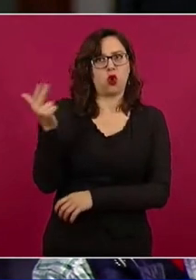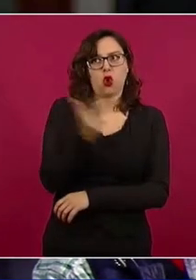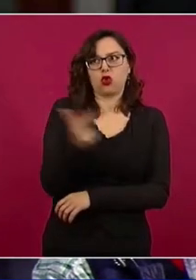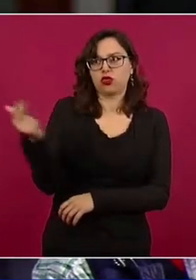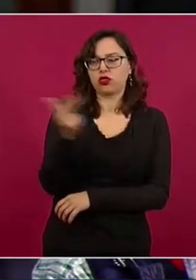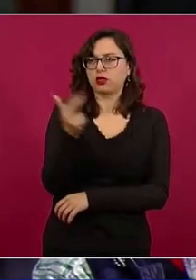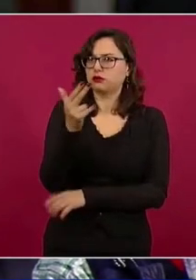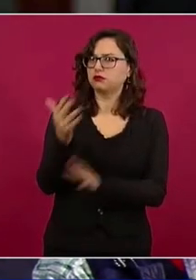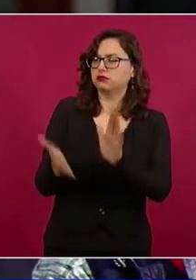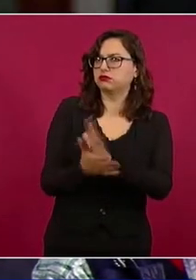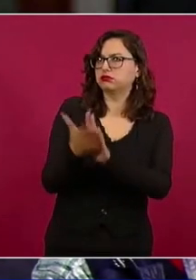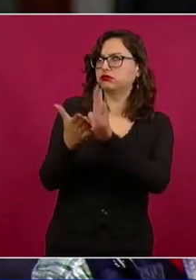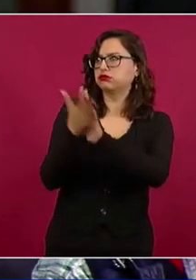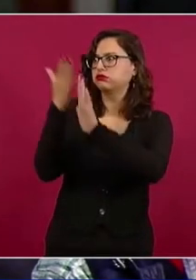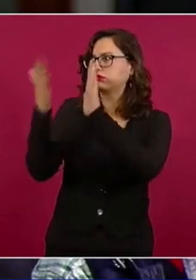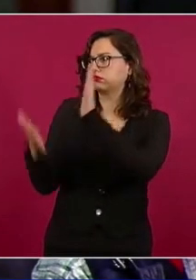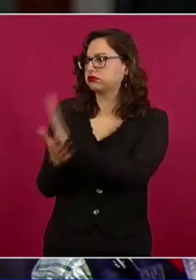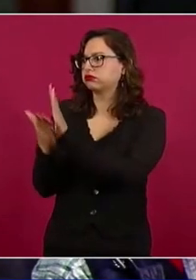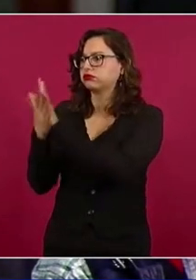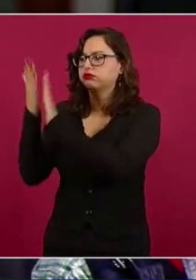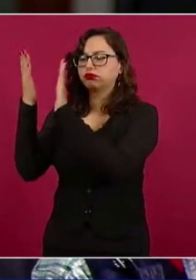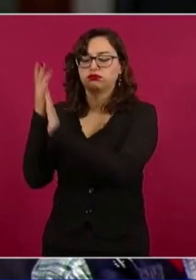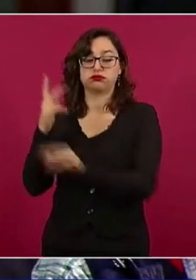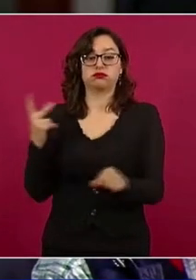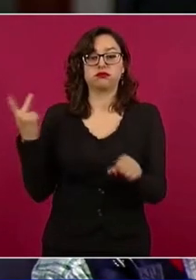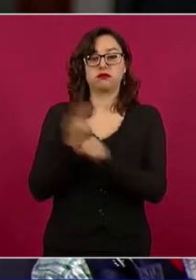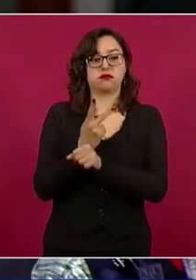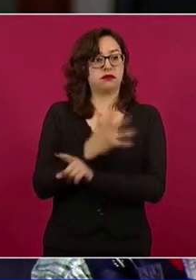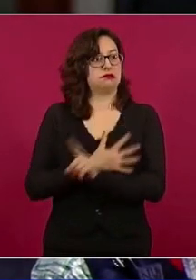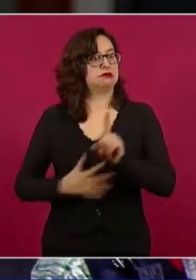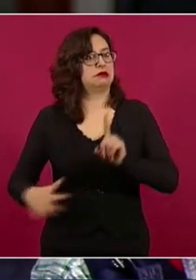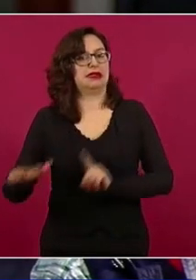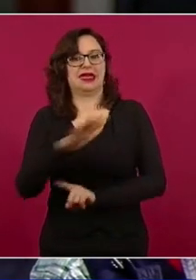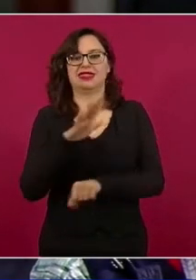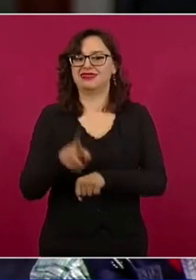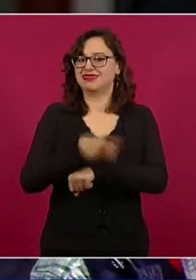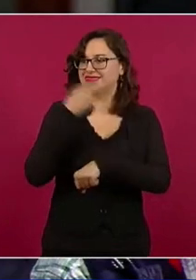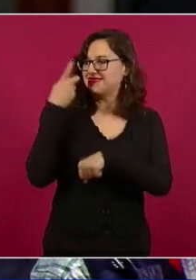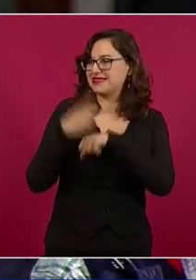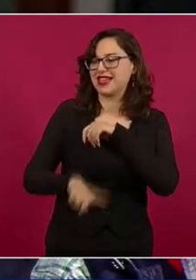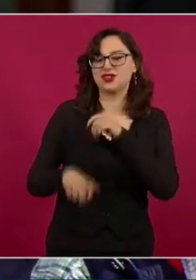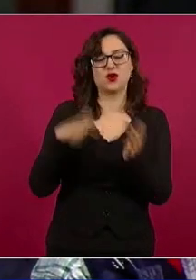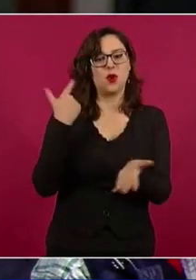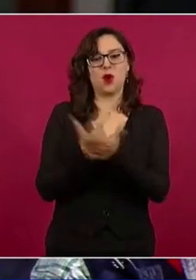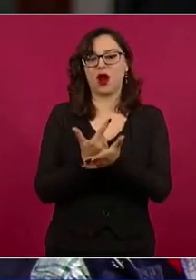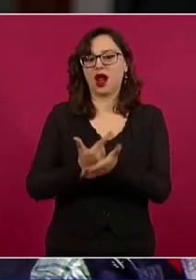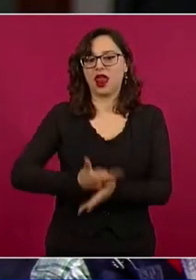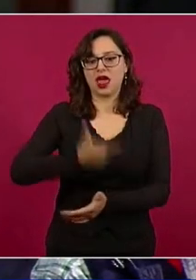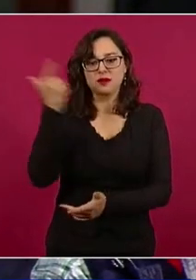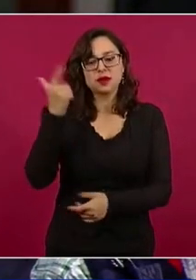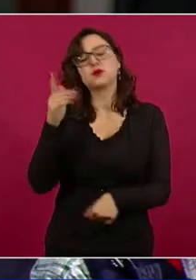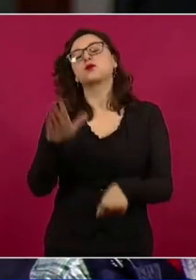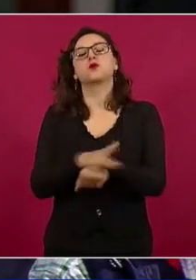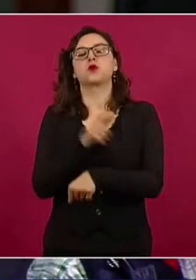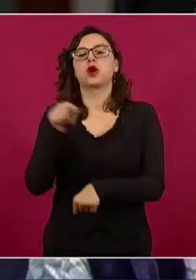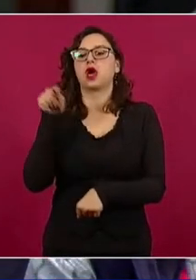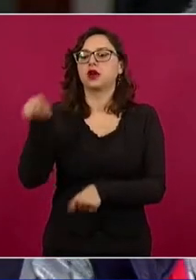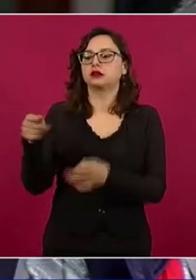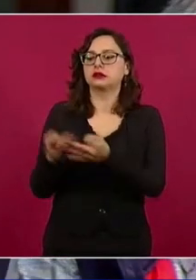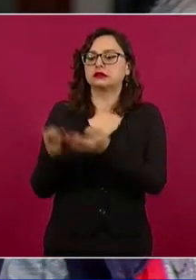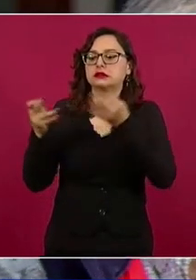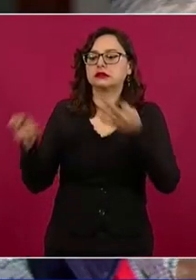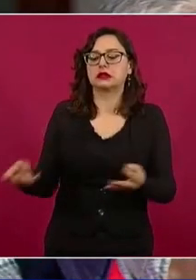ellos argumentan es que están causando un daño ambiental que podría resultar irreversible, ya que se está haciendo en una zona